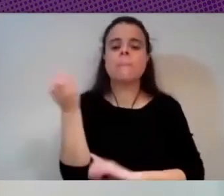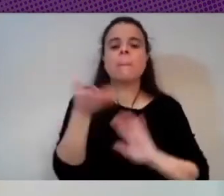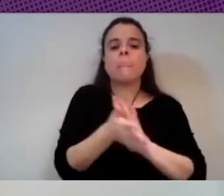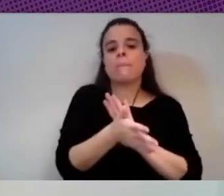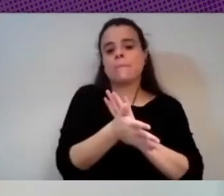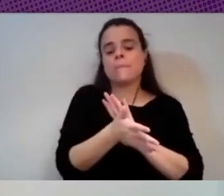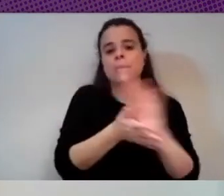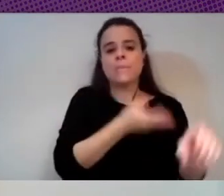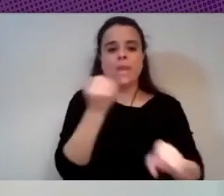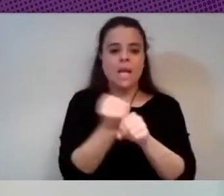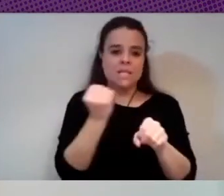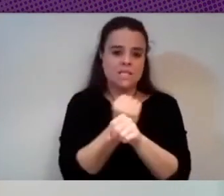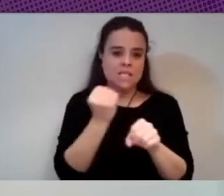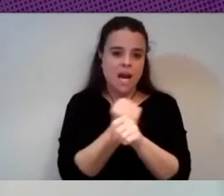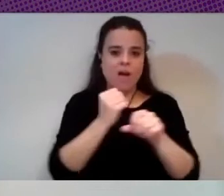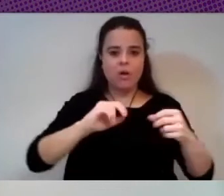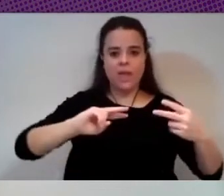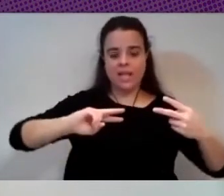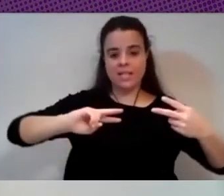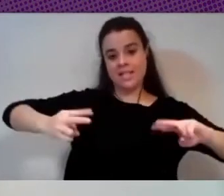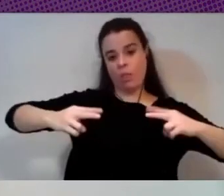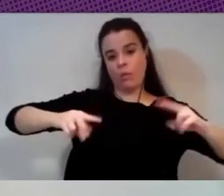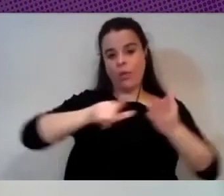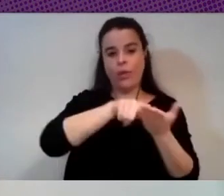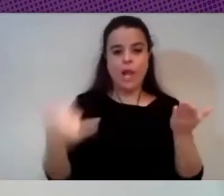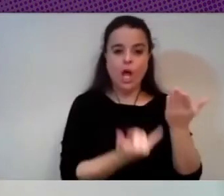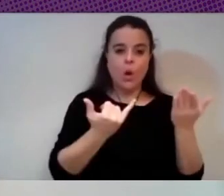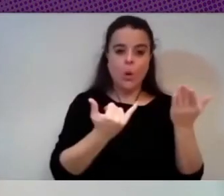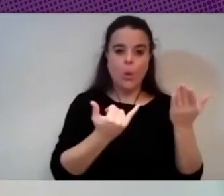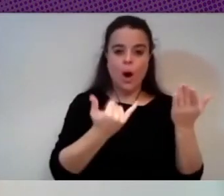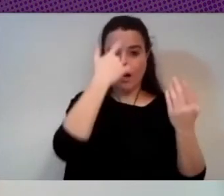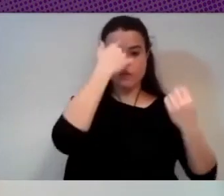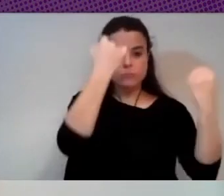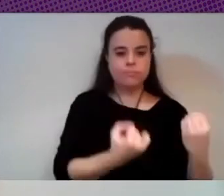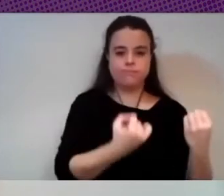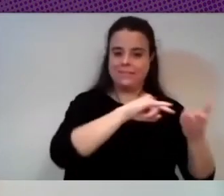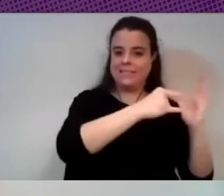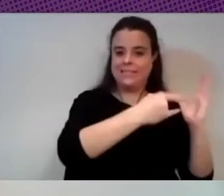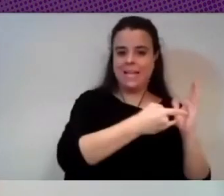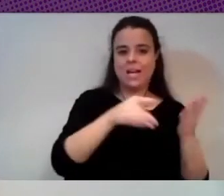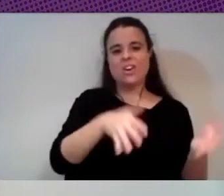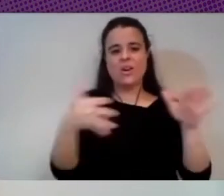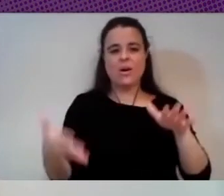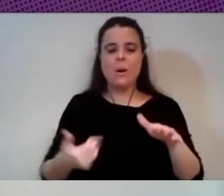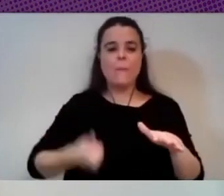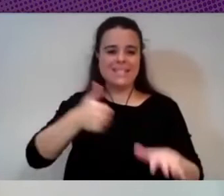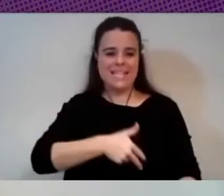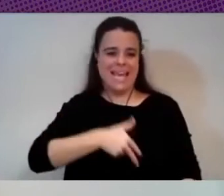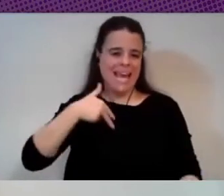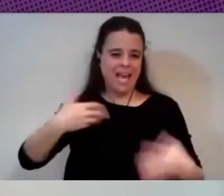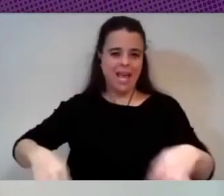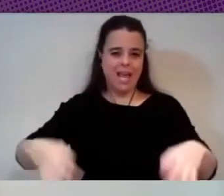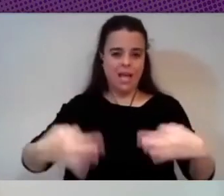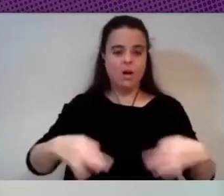traducción de lenguaje técnico a un lenguaje más genérico luego también he tenido un trabajo de